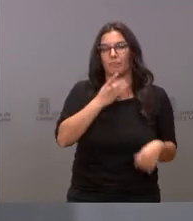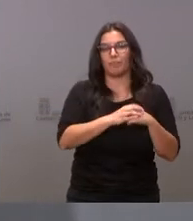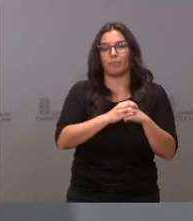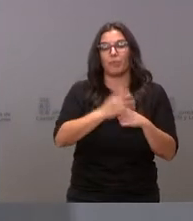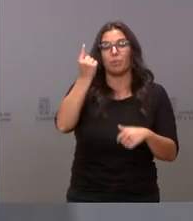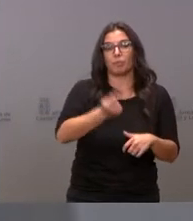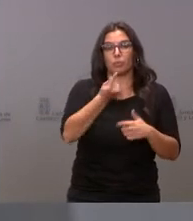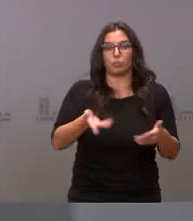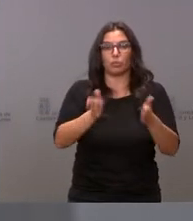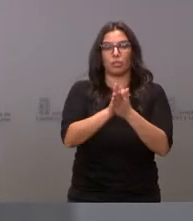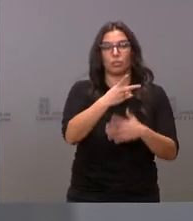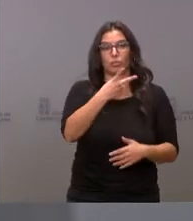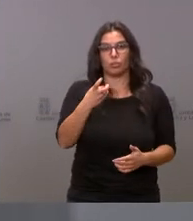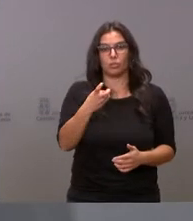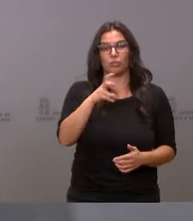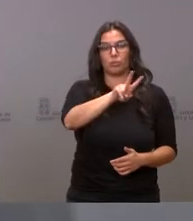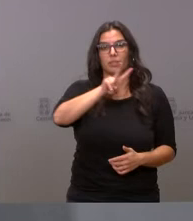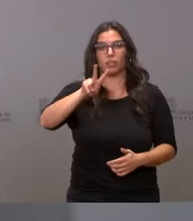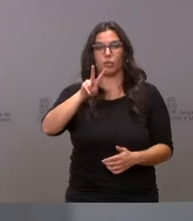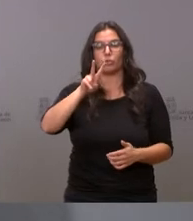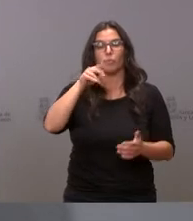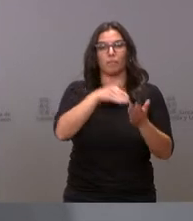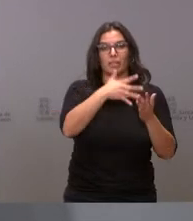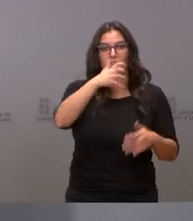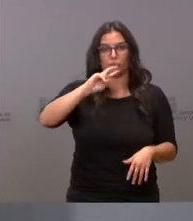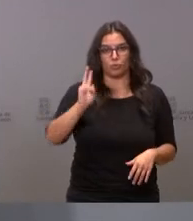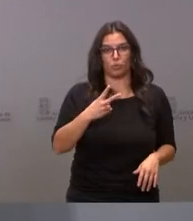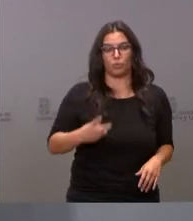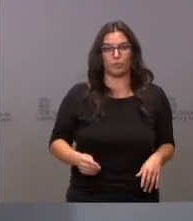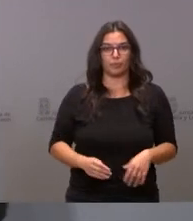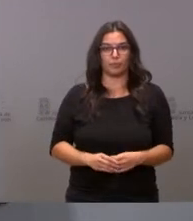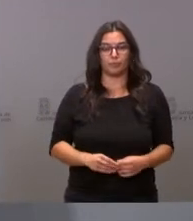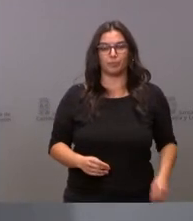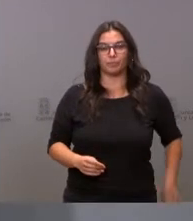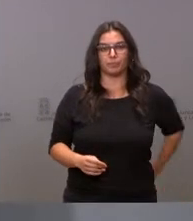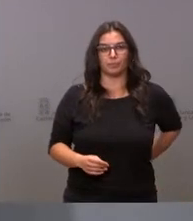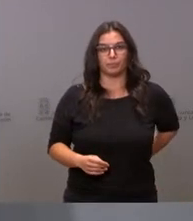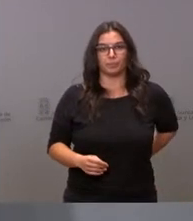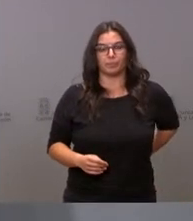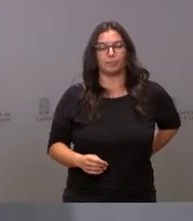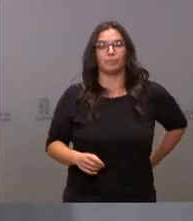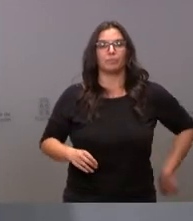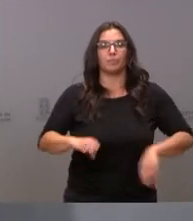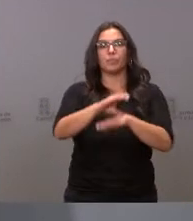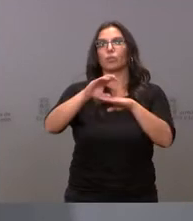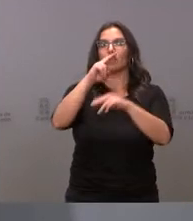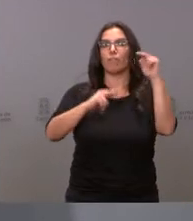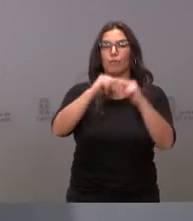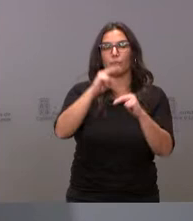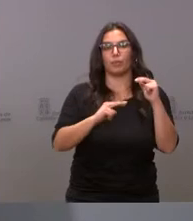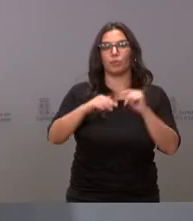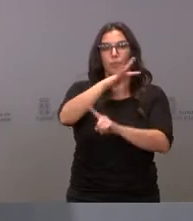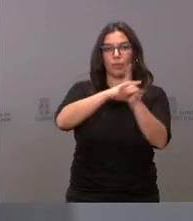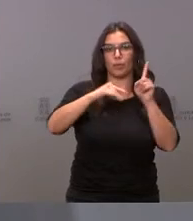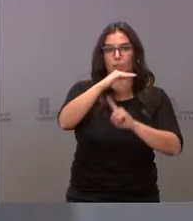presupuesto de 222.500 euros. La Consejería de Fomento y Medio Ambiente se